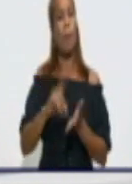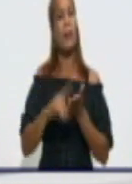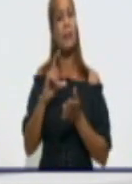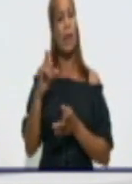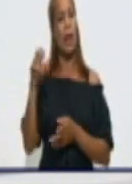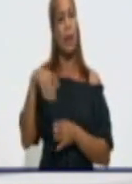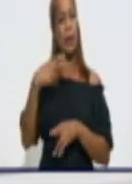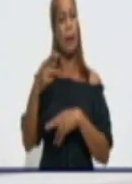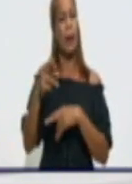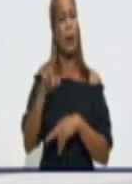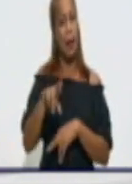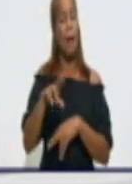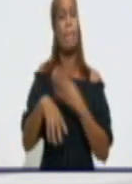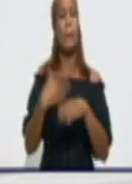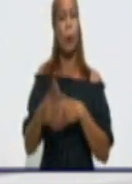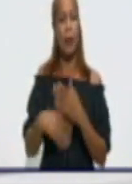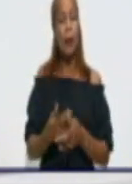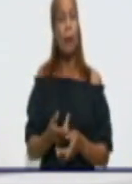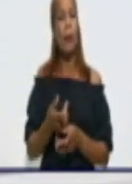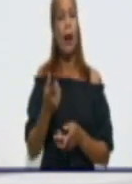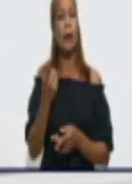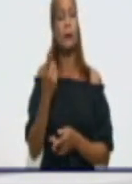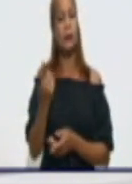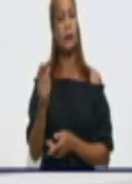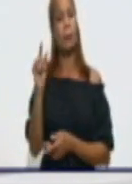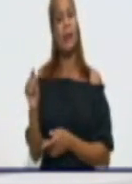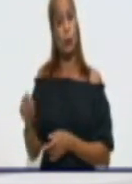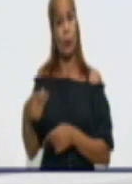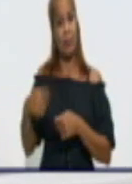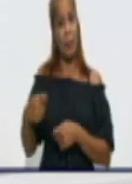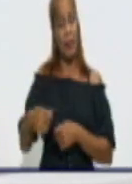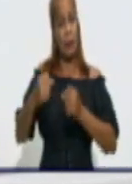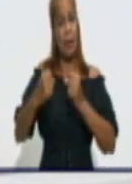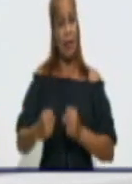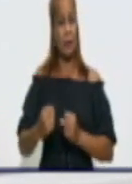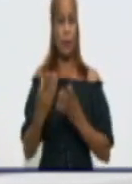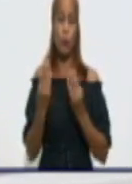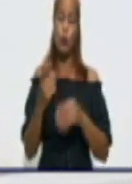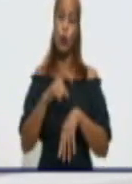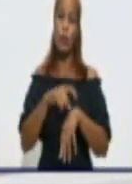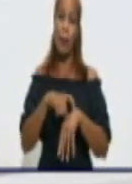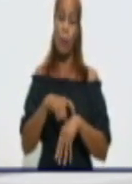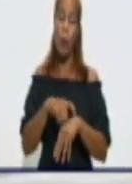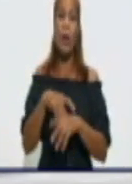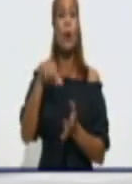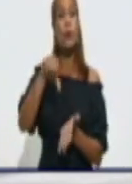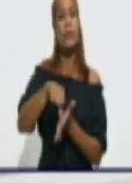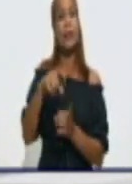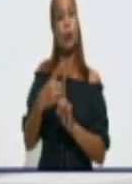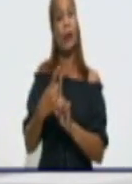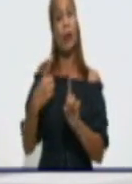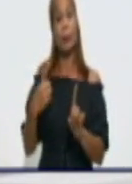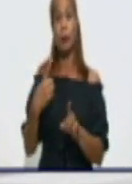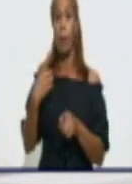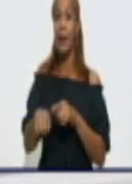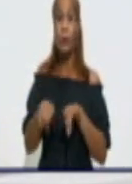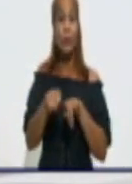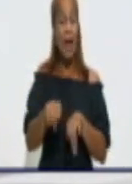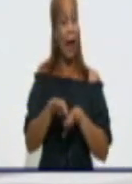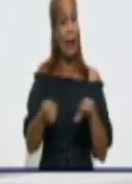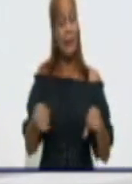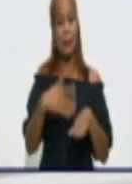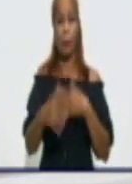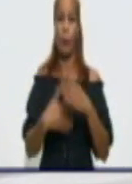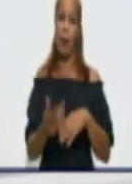mucho tiempo en un centro de aislamiento, ya hoy no es un problema en la provincia, pero como siempre decimos, pongan una balanza de que es mejor